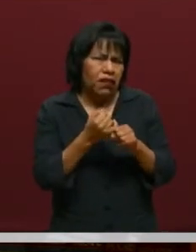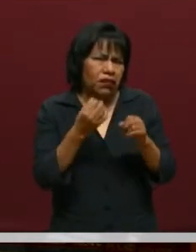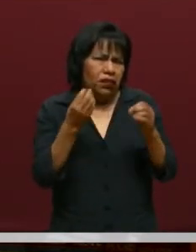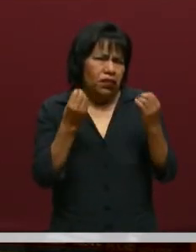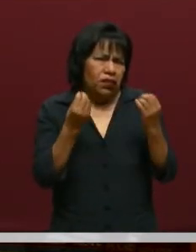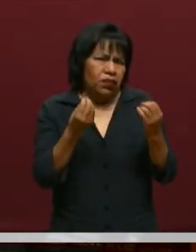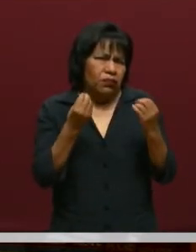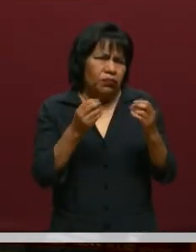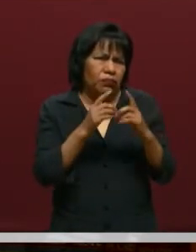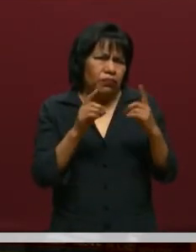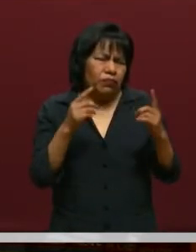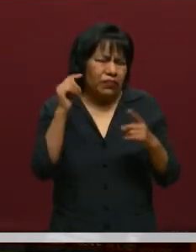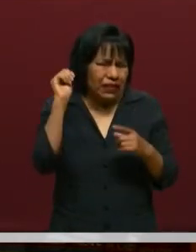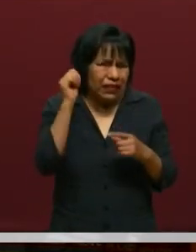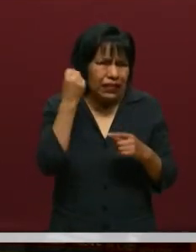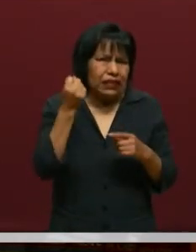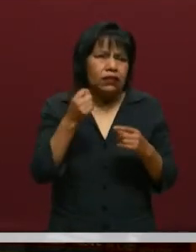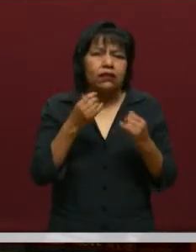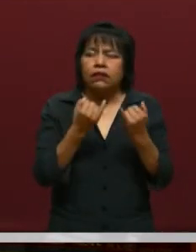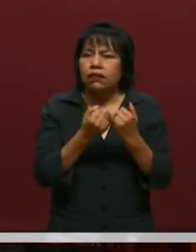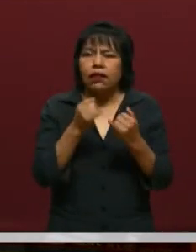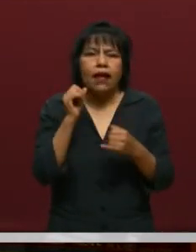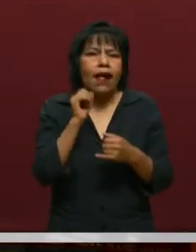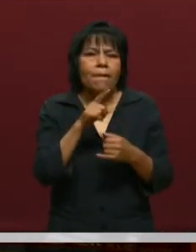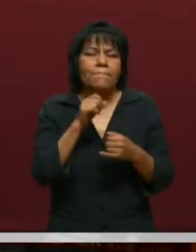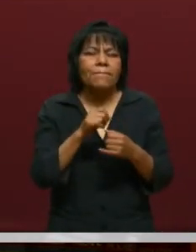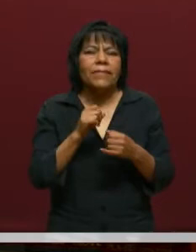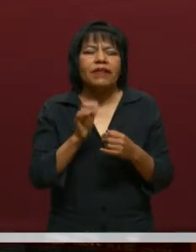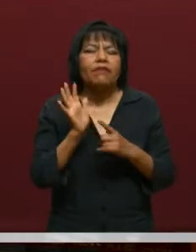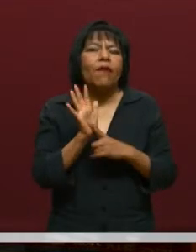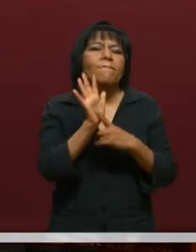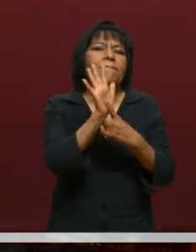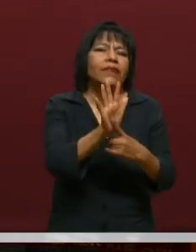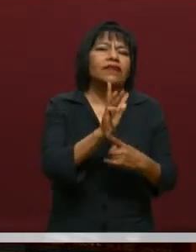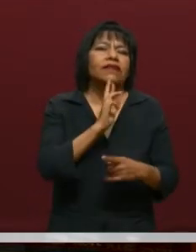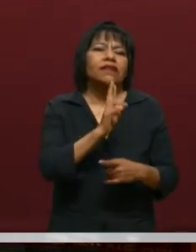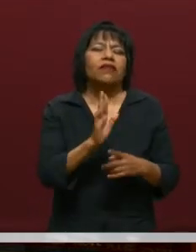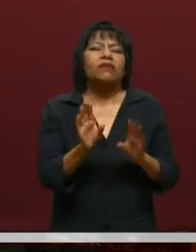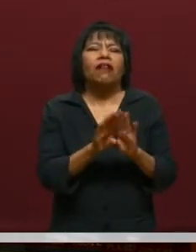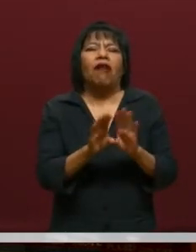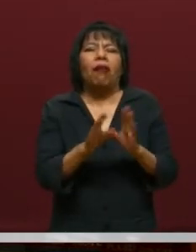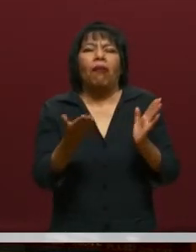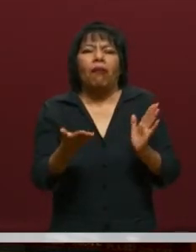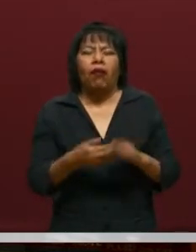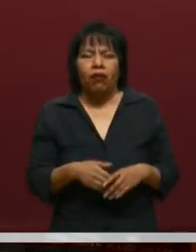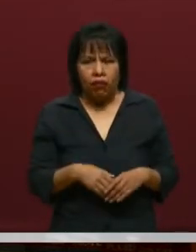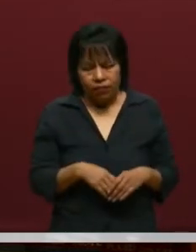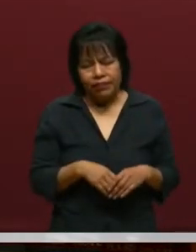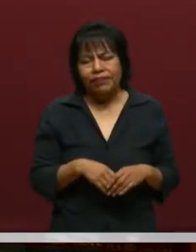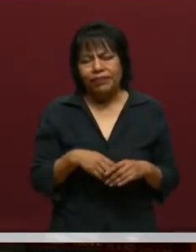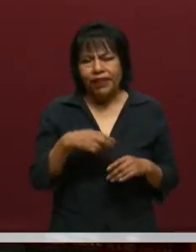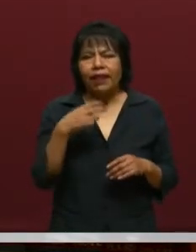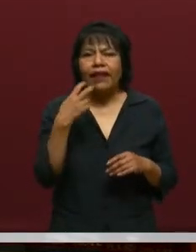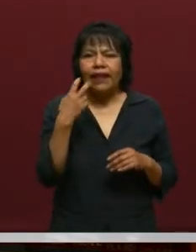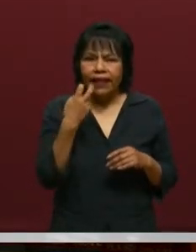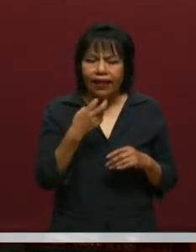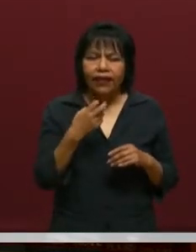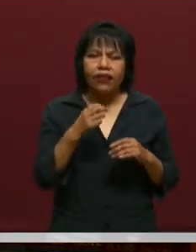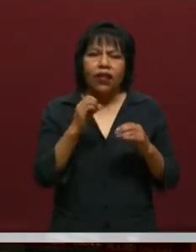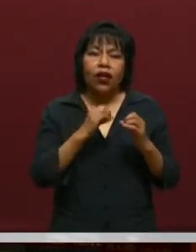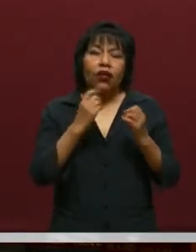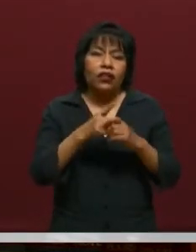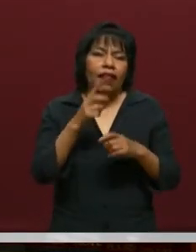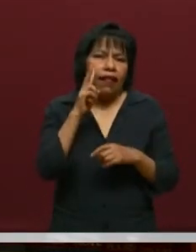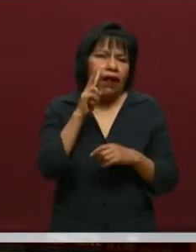hacen desarrollo tecnológico y al mismo tiempo publican sus resultados o dan sus resultados a la sociedad,